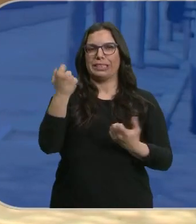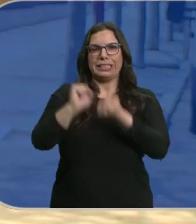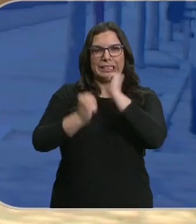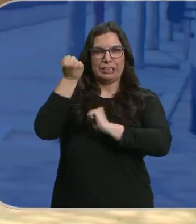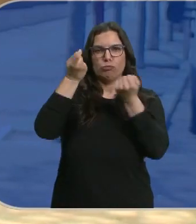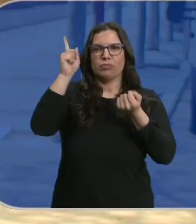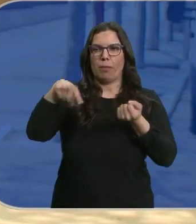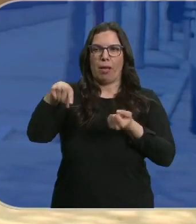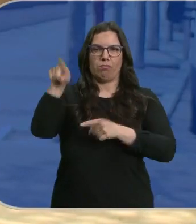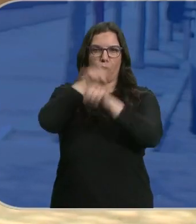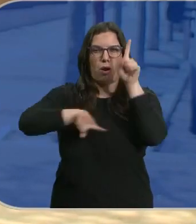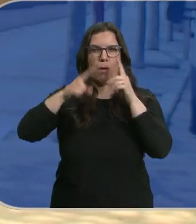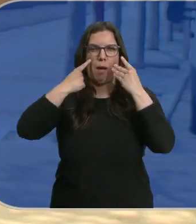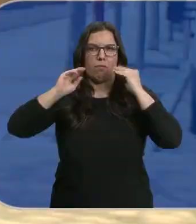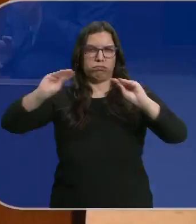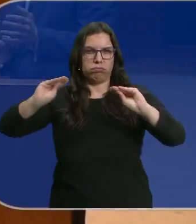tensión y la polémica.